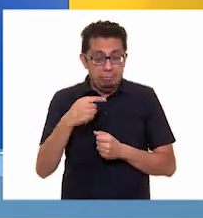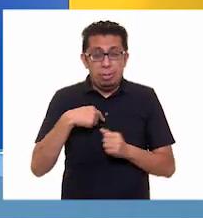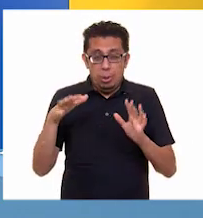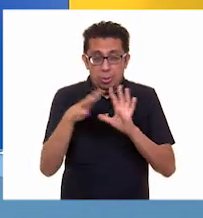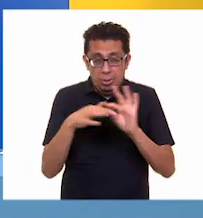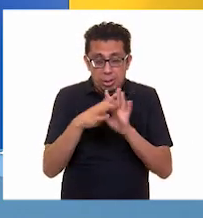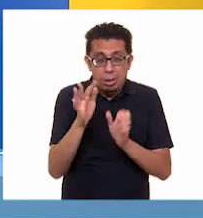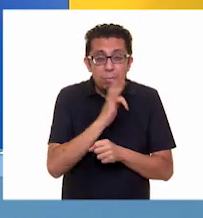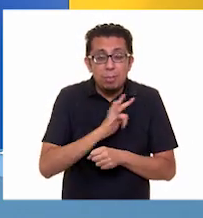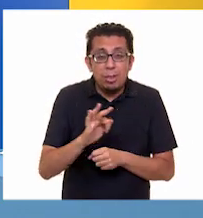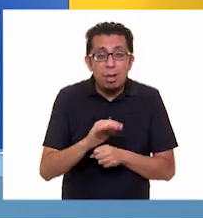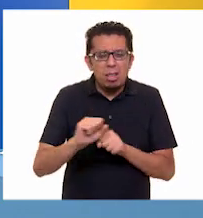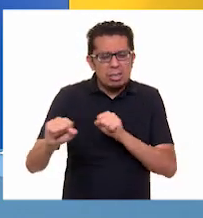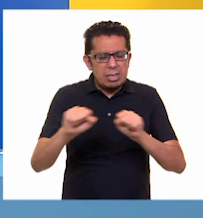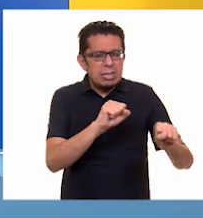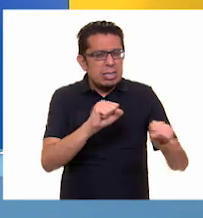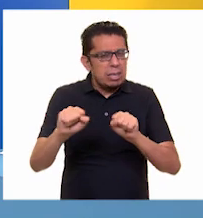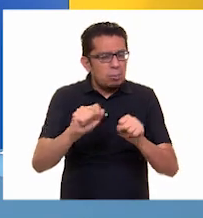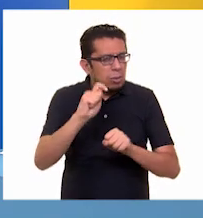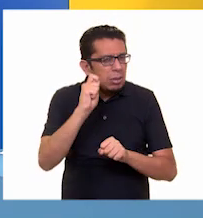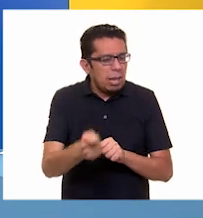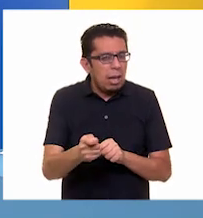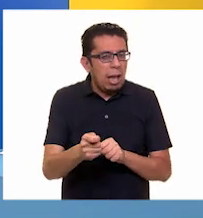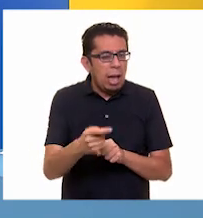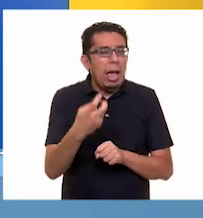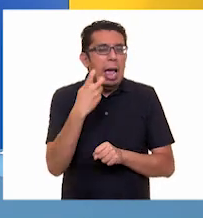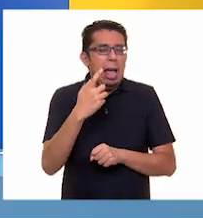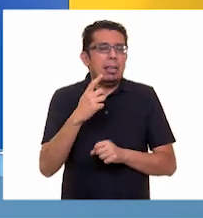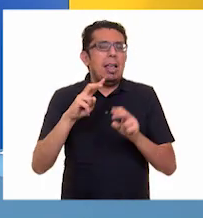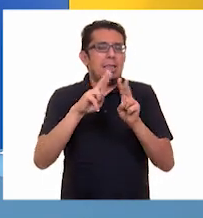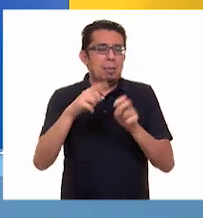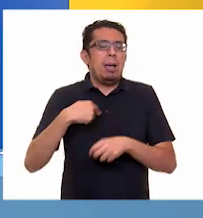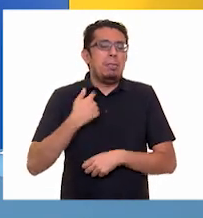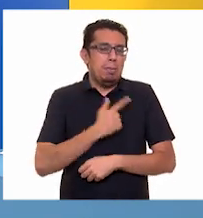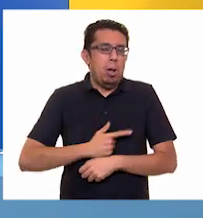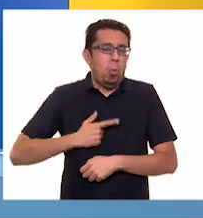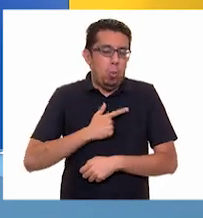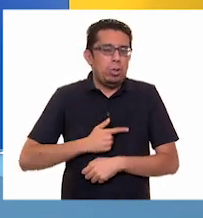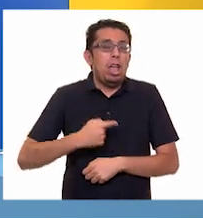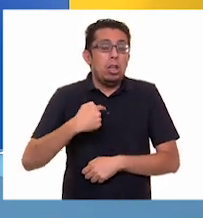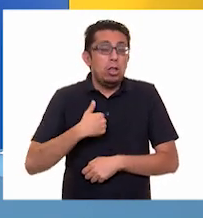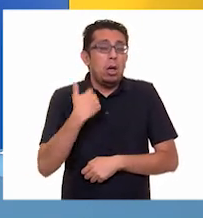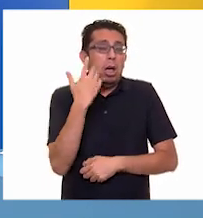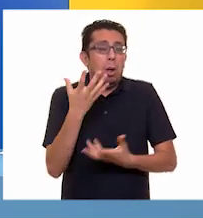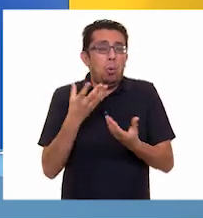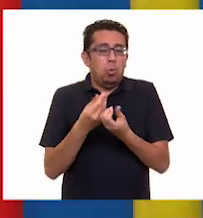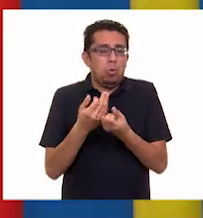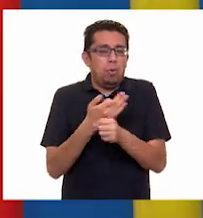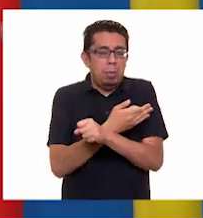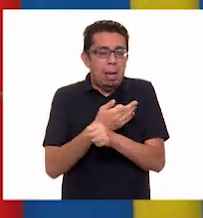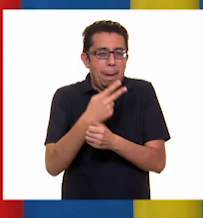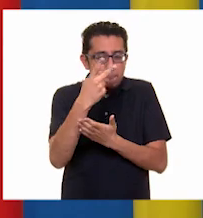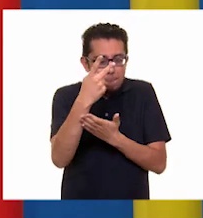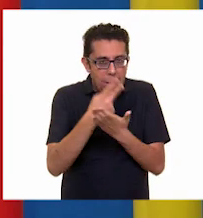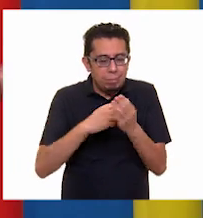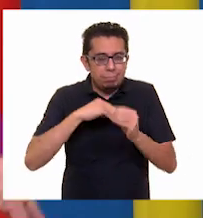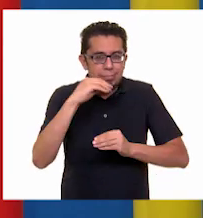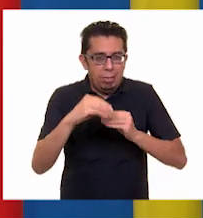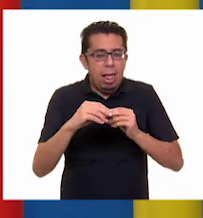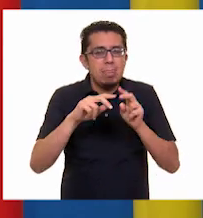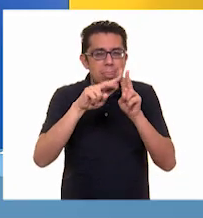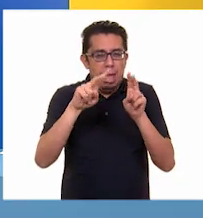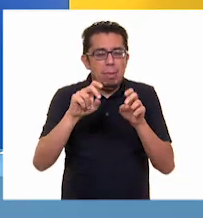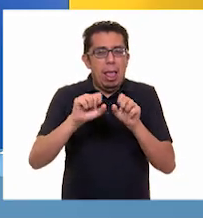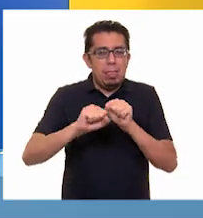Es que este tema realmente me llama mucho la atención y me gustaría hacer mi plan familiar sobre los temblores. ¿Se puede? Adelante, Larisa, te